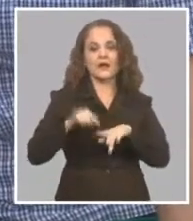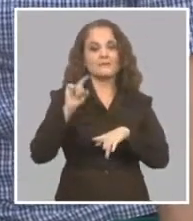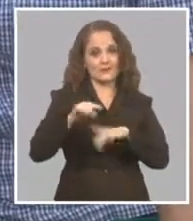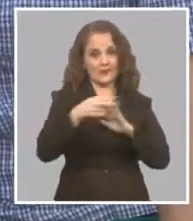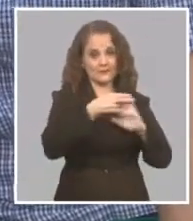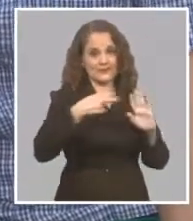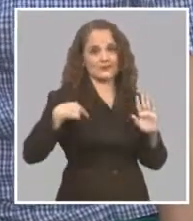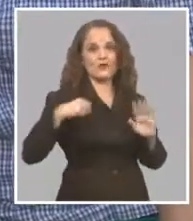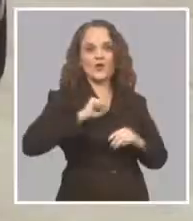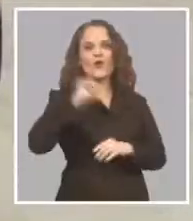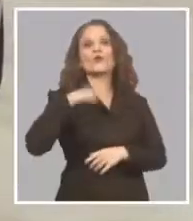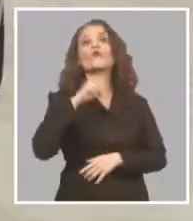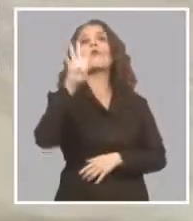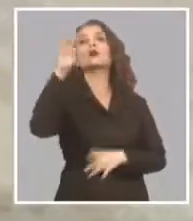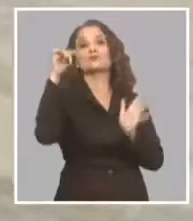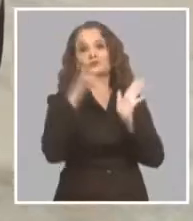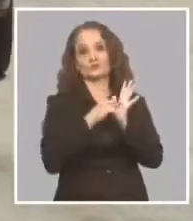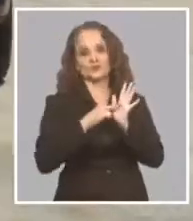creo que no fue tan mal